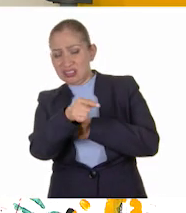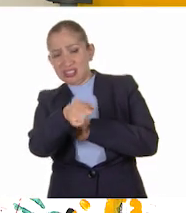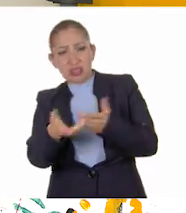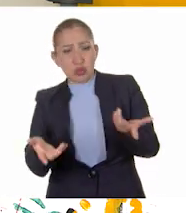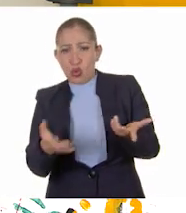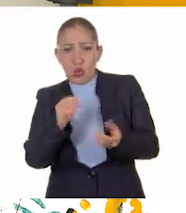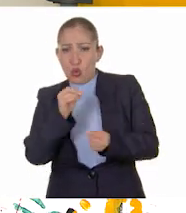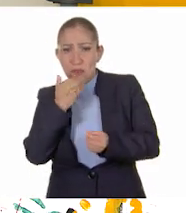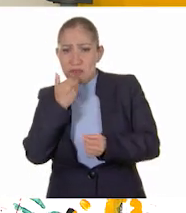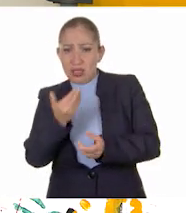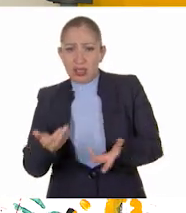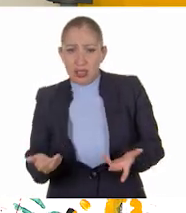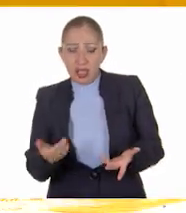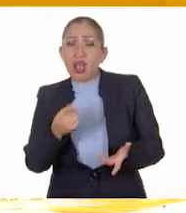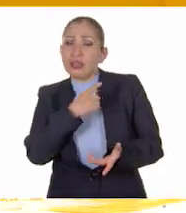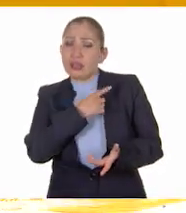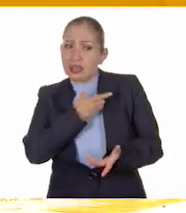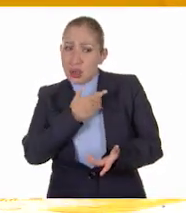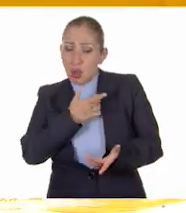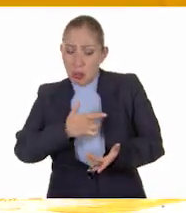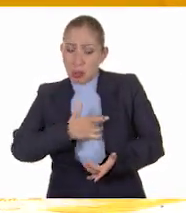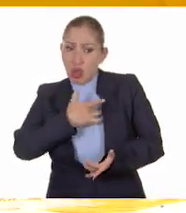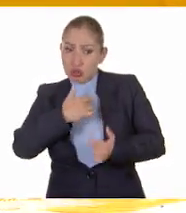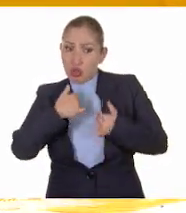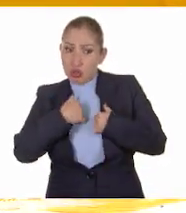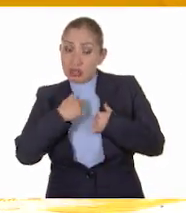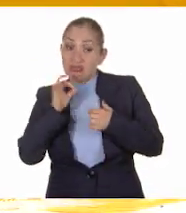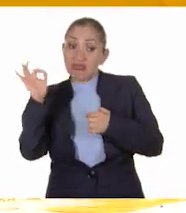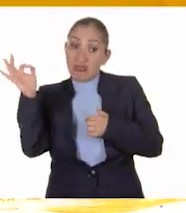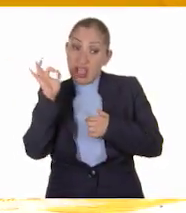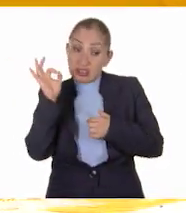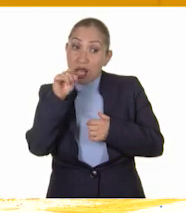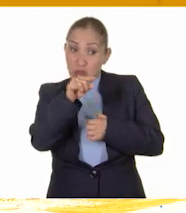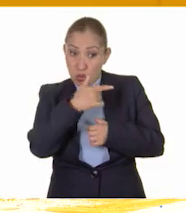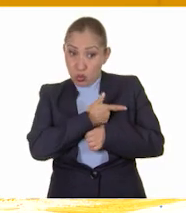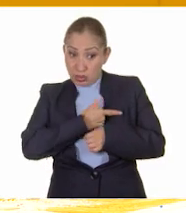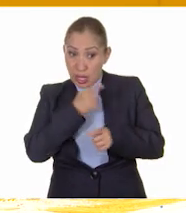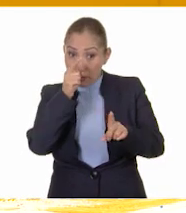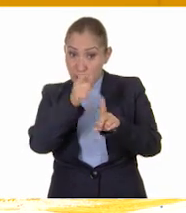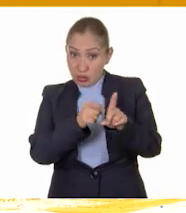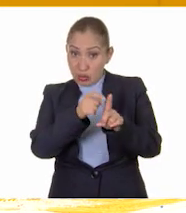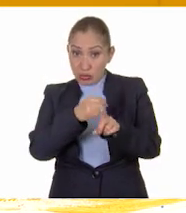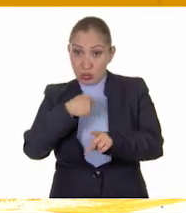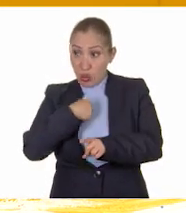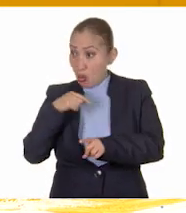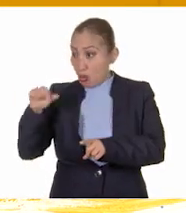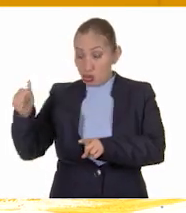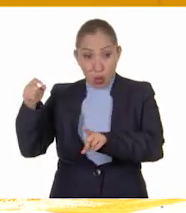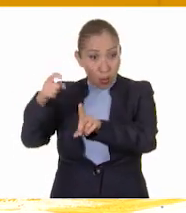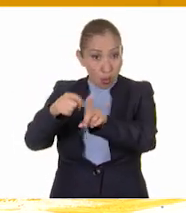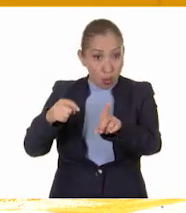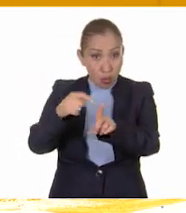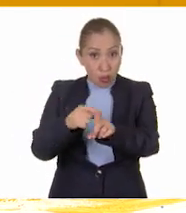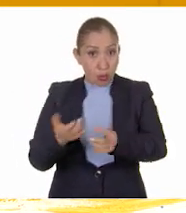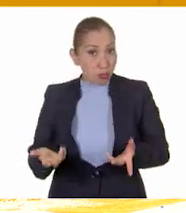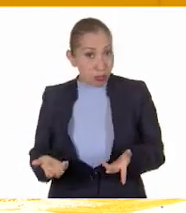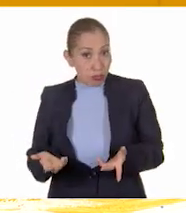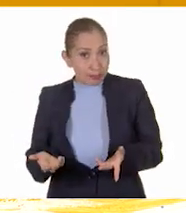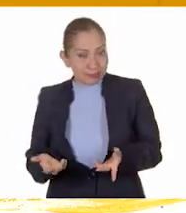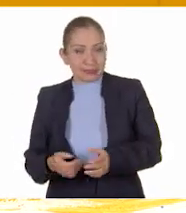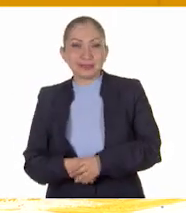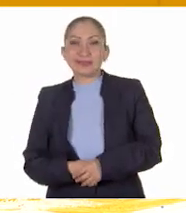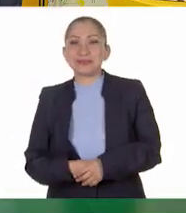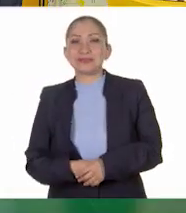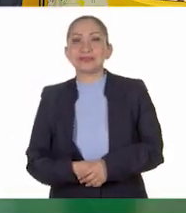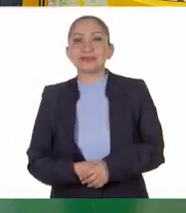porque no es correcto, que tenemos emociones y que tal vez a él no le gustaría que alguien más expresara mal de él.